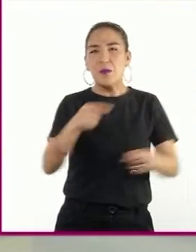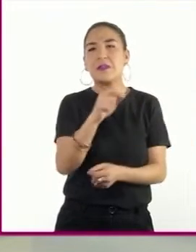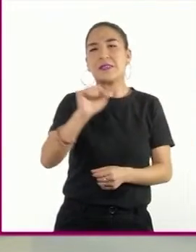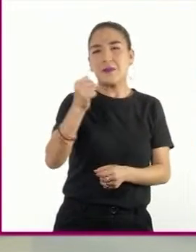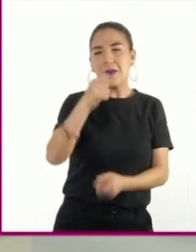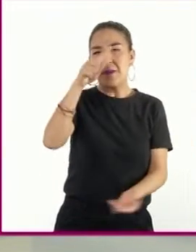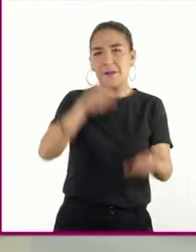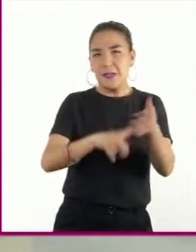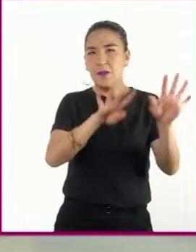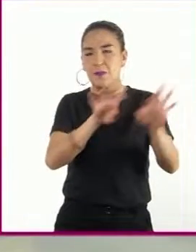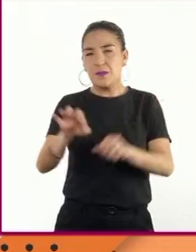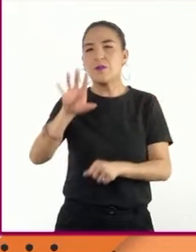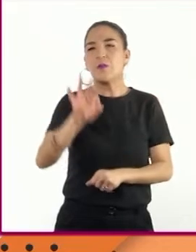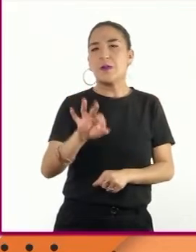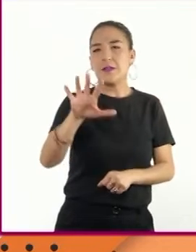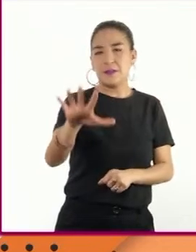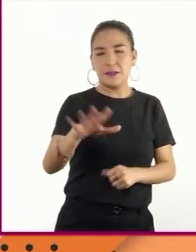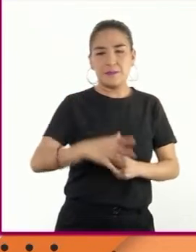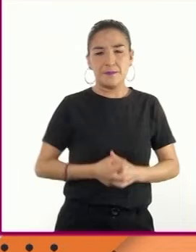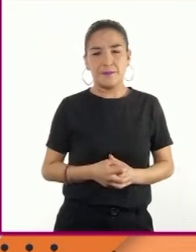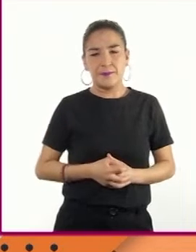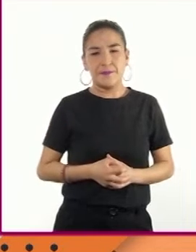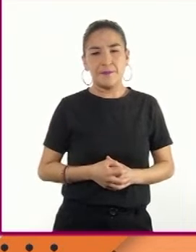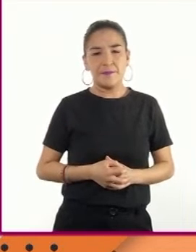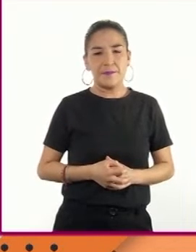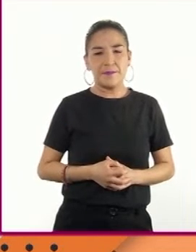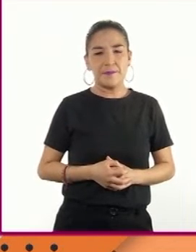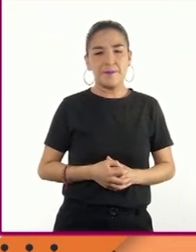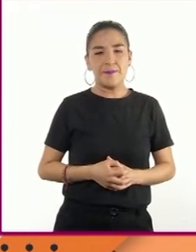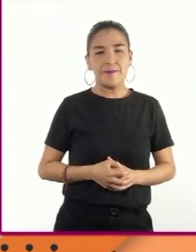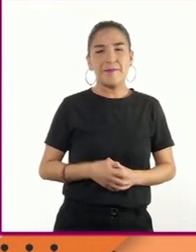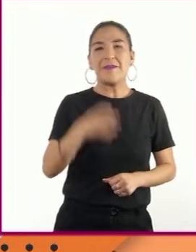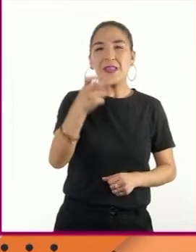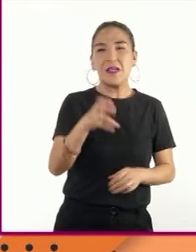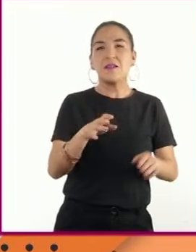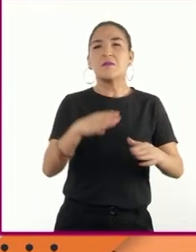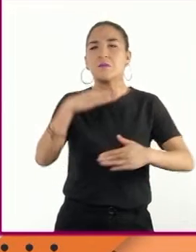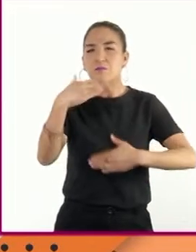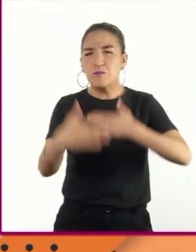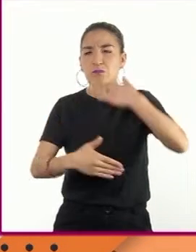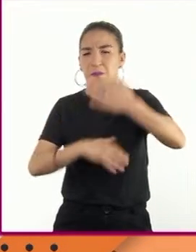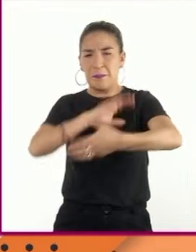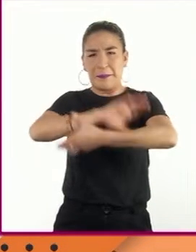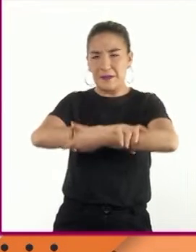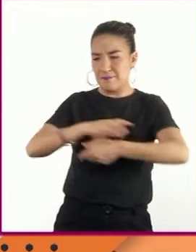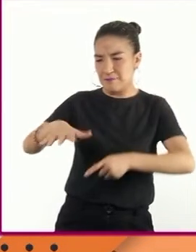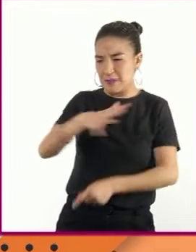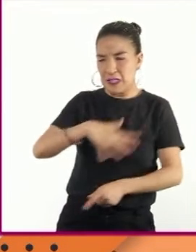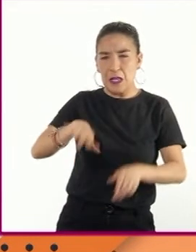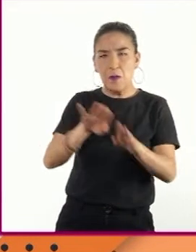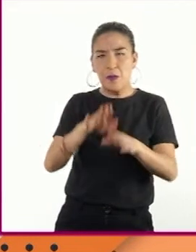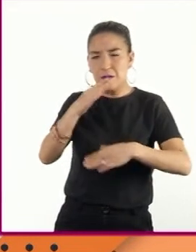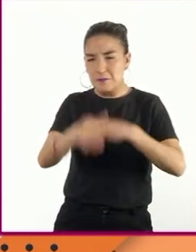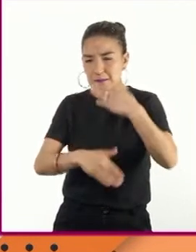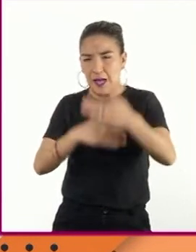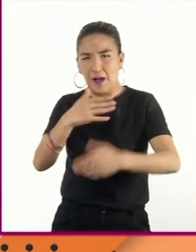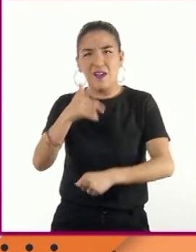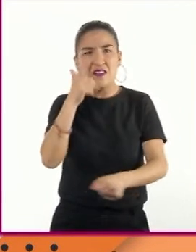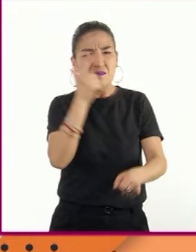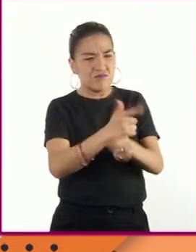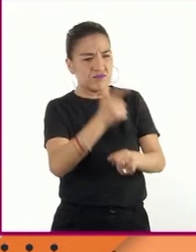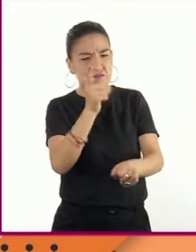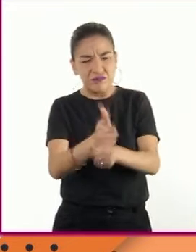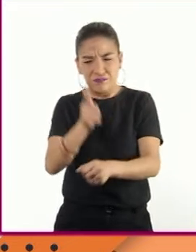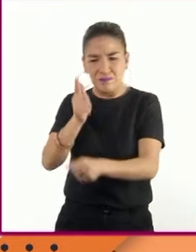de 1945. Conforme los aliados fueron avanzando, se descubrieron los crímenes